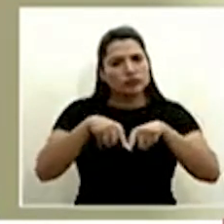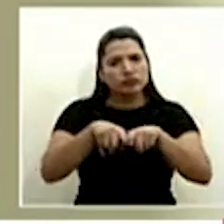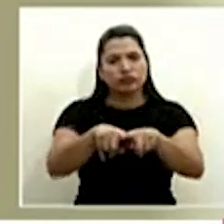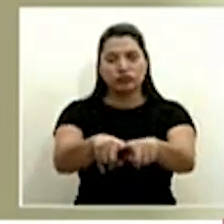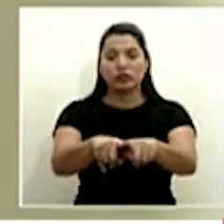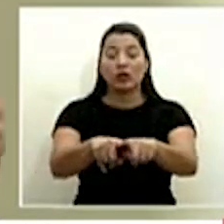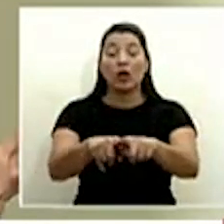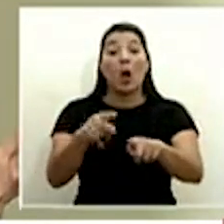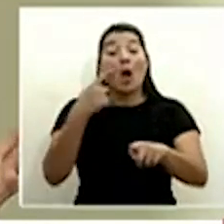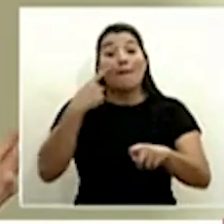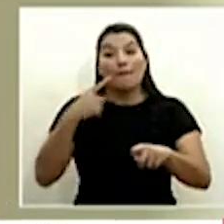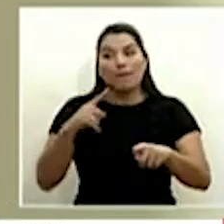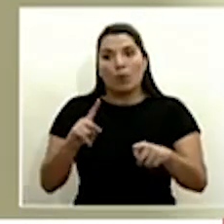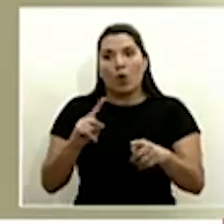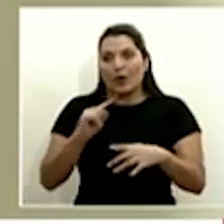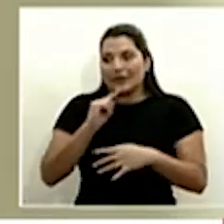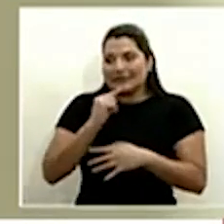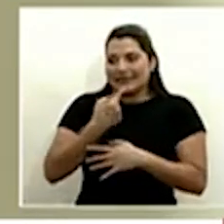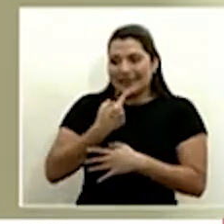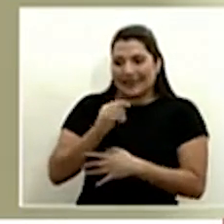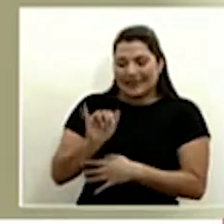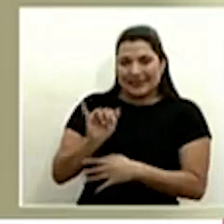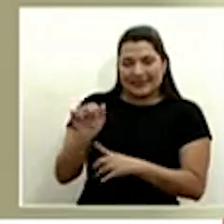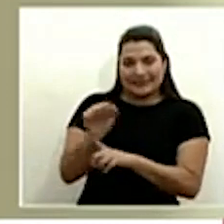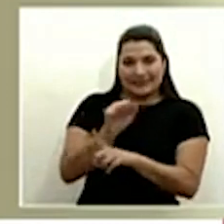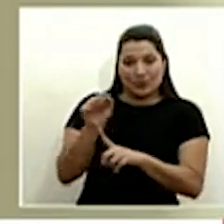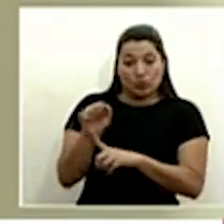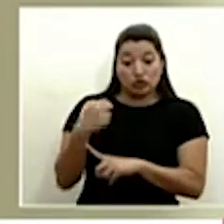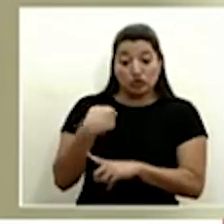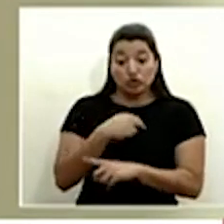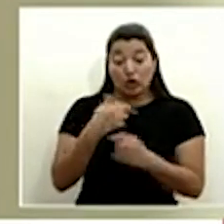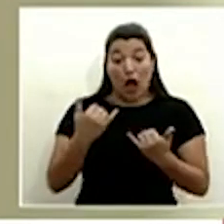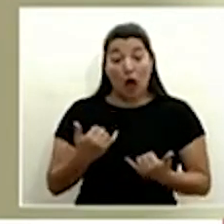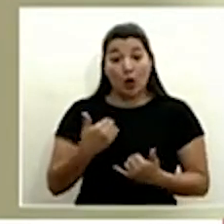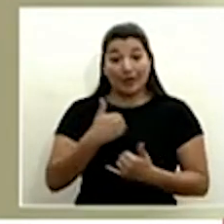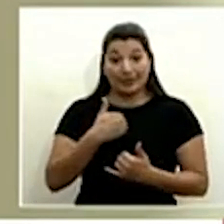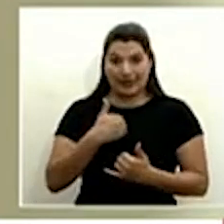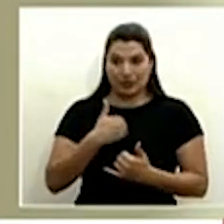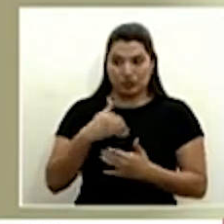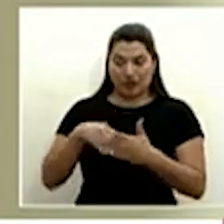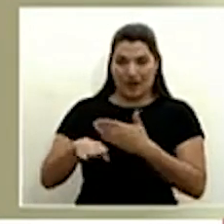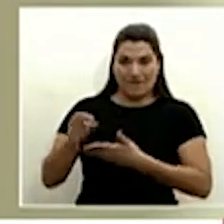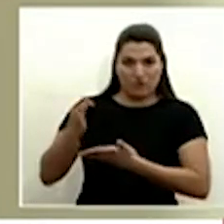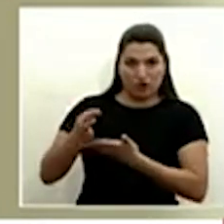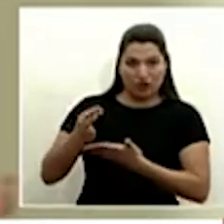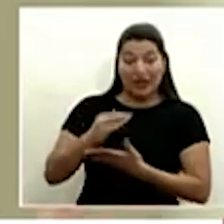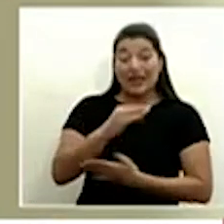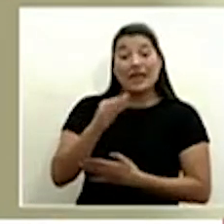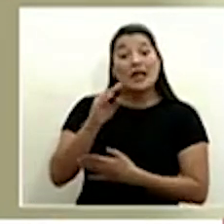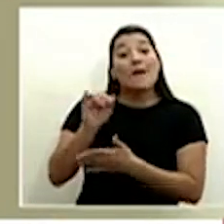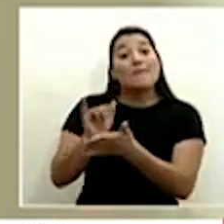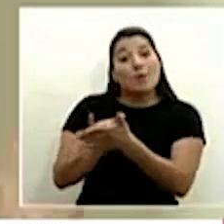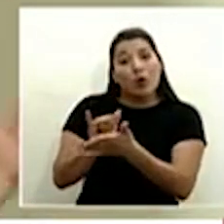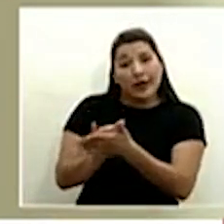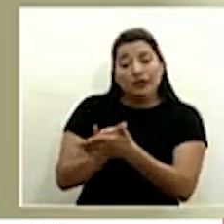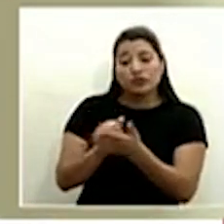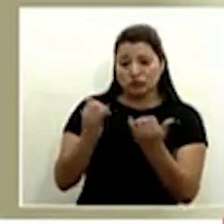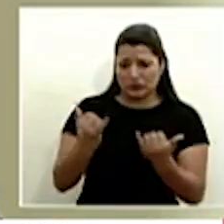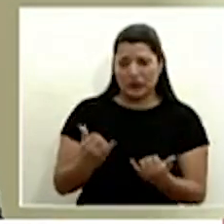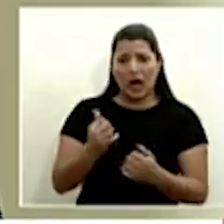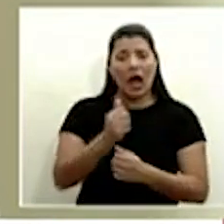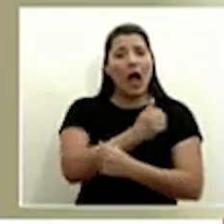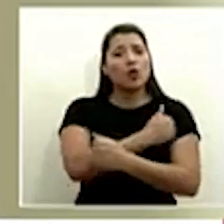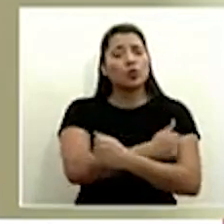la magnitud de esta circunstancia que tenemos enfrente y allí por lo tanto están las autoridades de salud